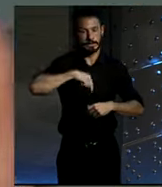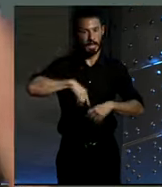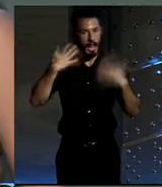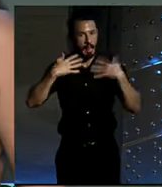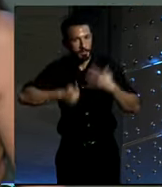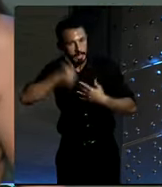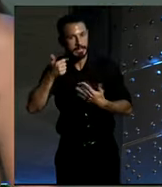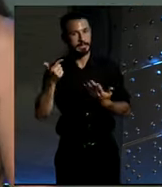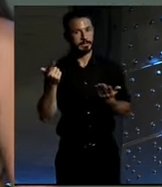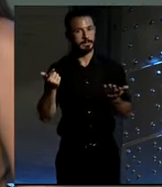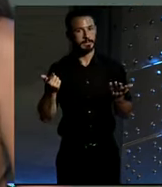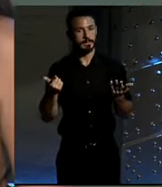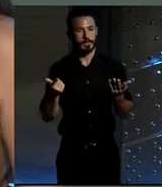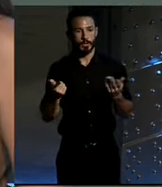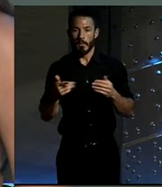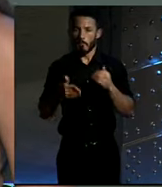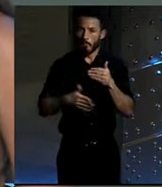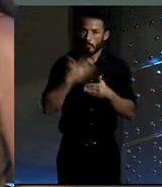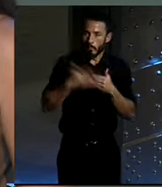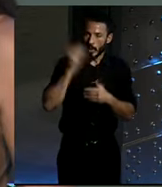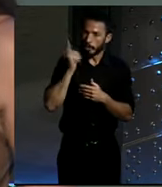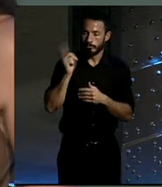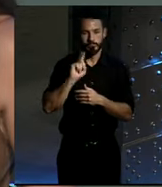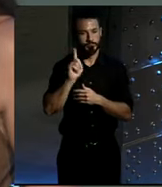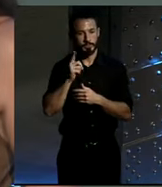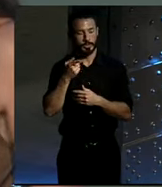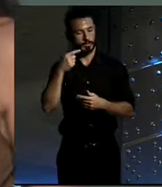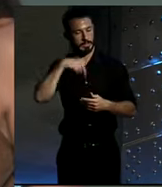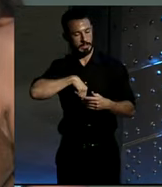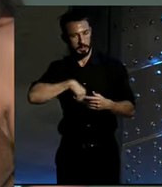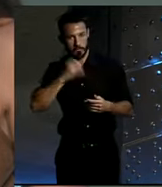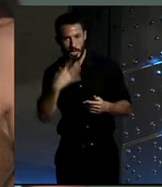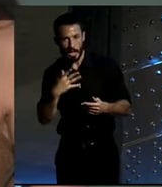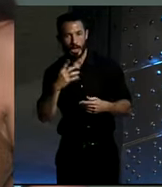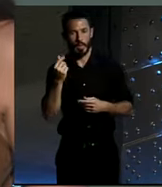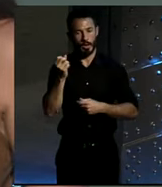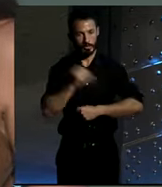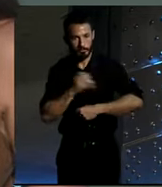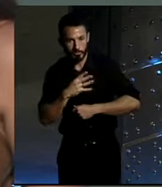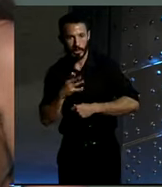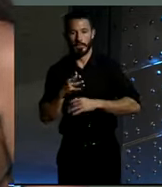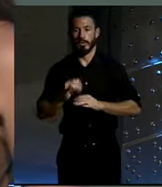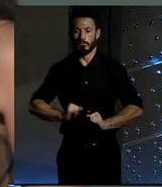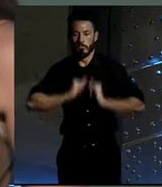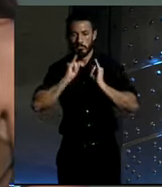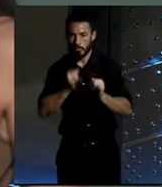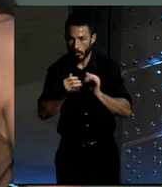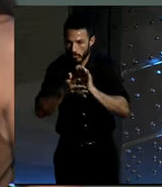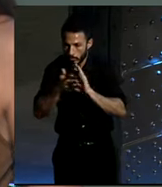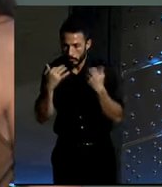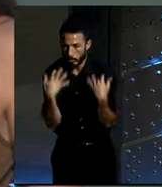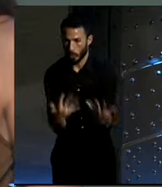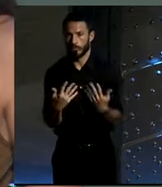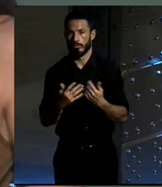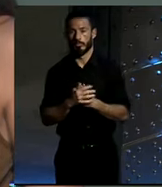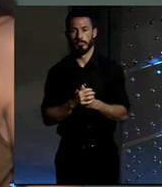cuestión ya de, no de que esté de moda no esté de moda, sino de que te sientes mejor, que te ahorras dinero, que llegas antes. Es un